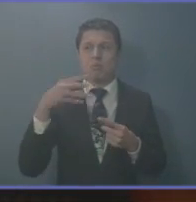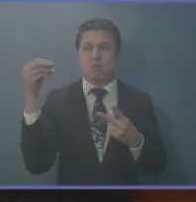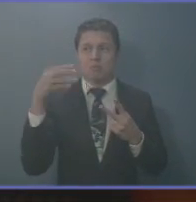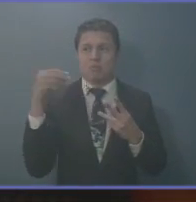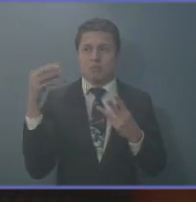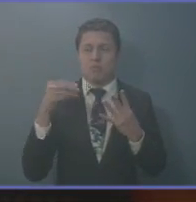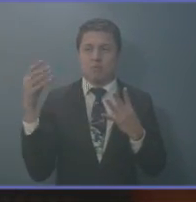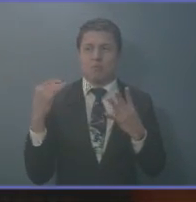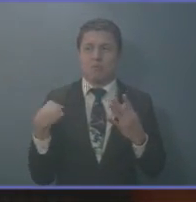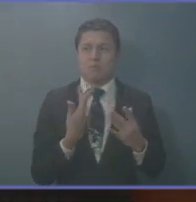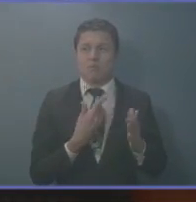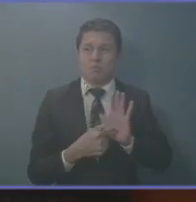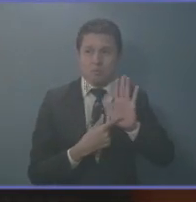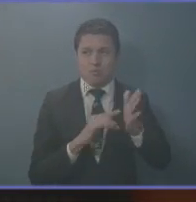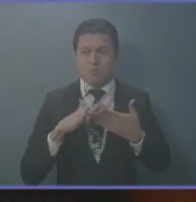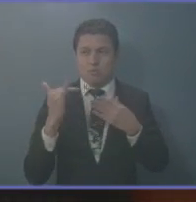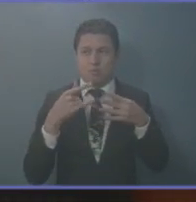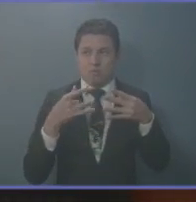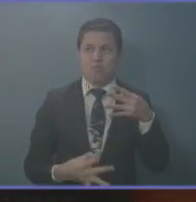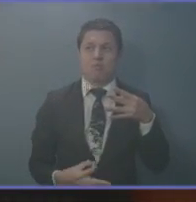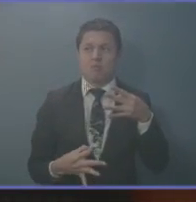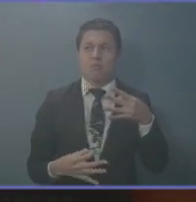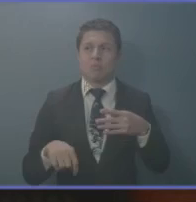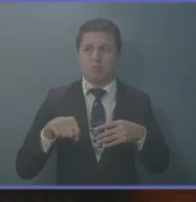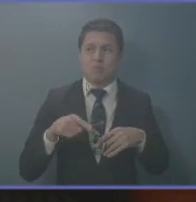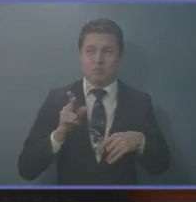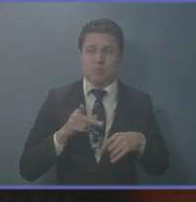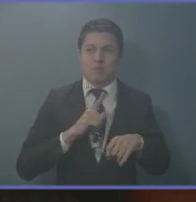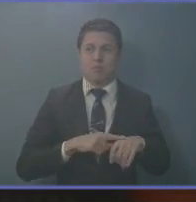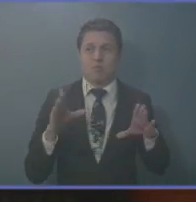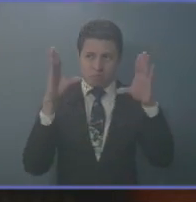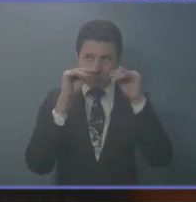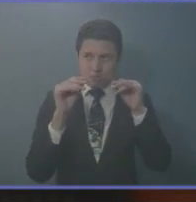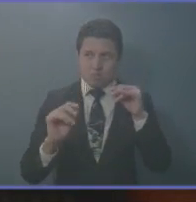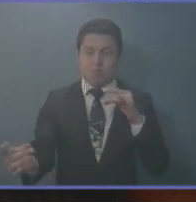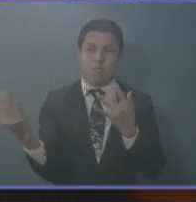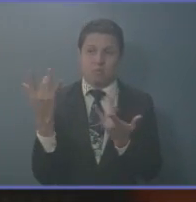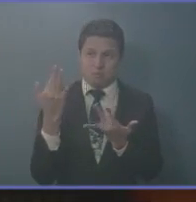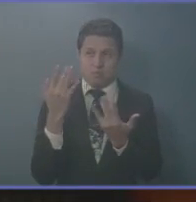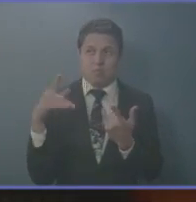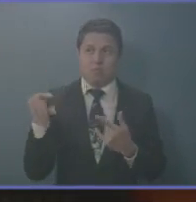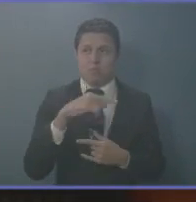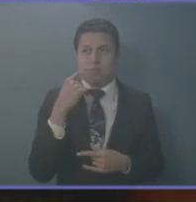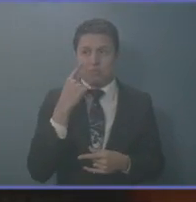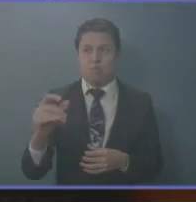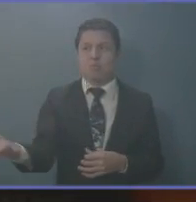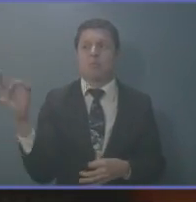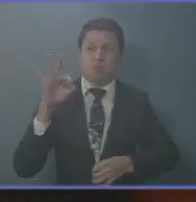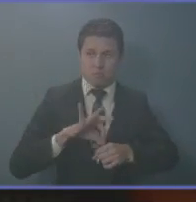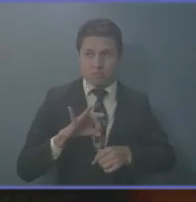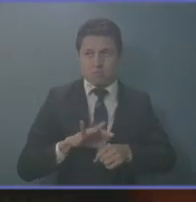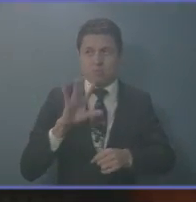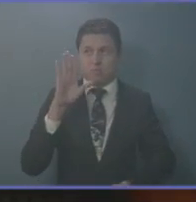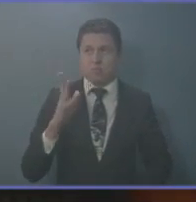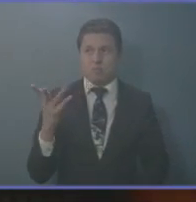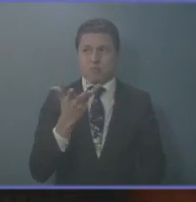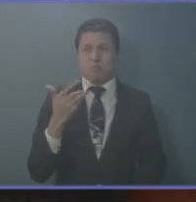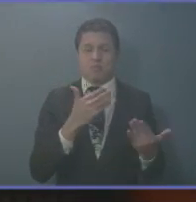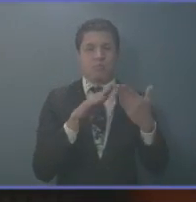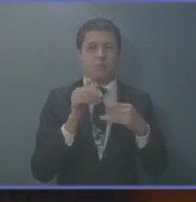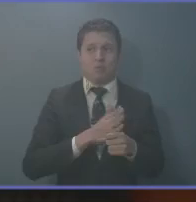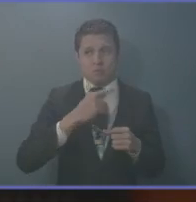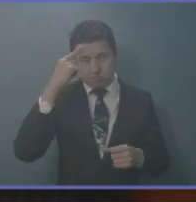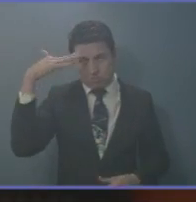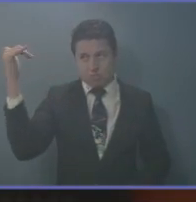Nosotros vamos a presentar un proyecto de ley esta misma noche que esperamos ver la votación de los diferentes